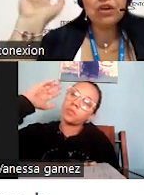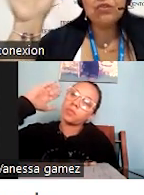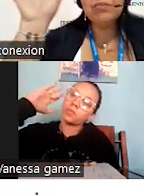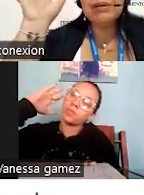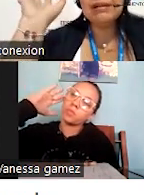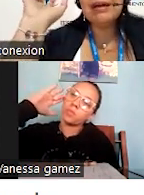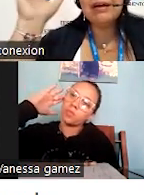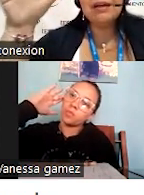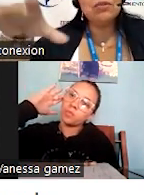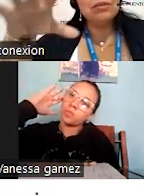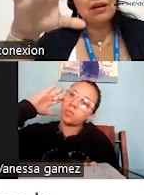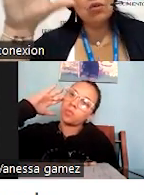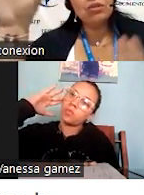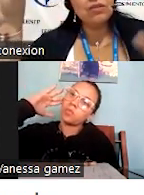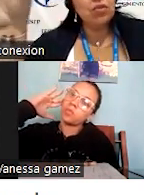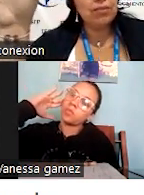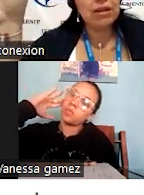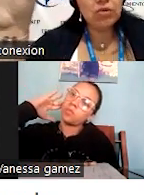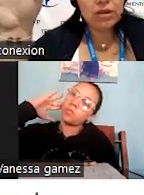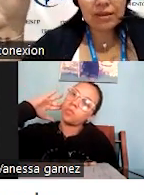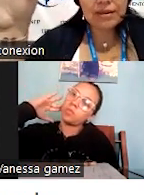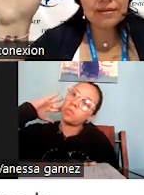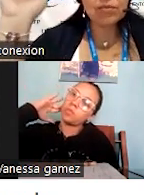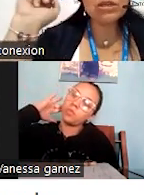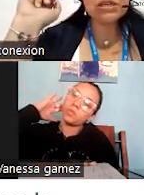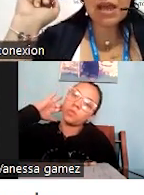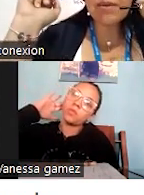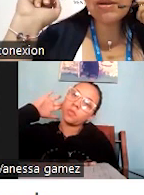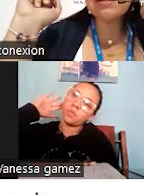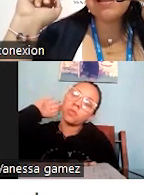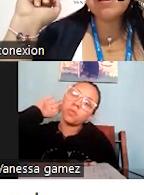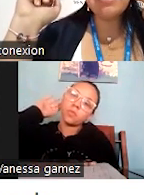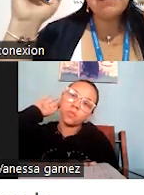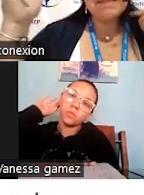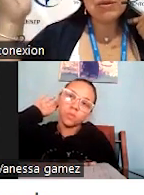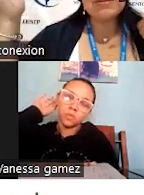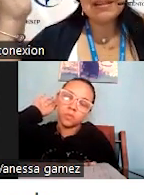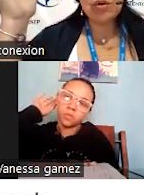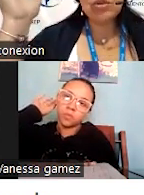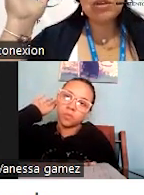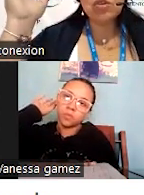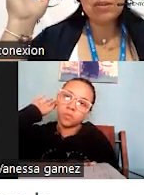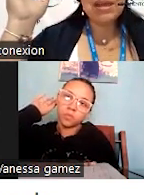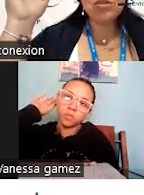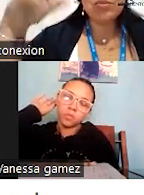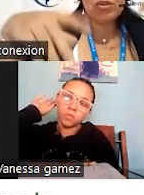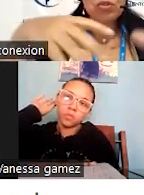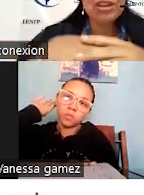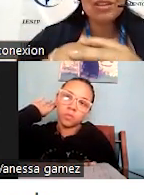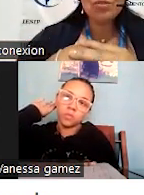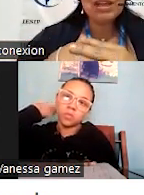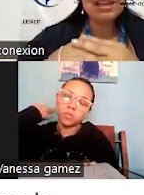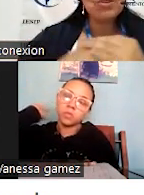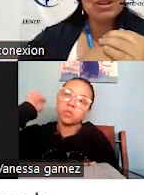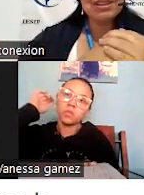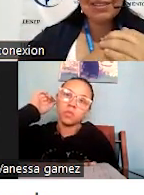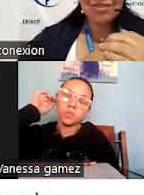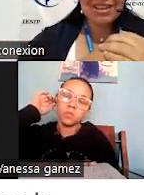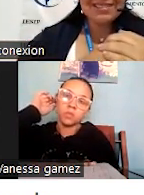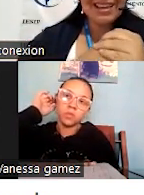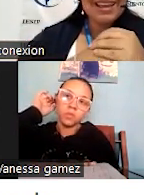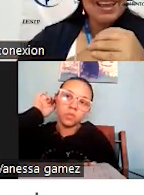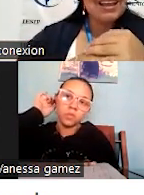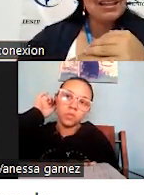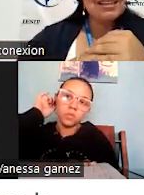Tamá. Ustedes fueron para allá, eso está en acondicionamiento. Ahorita está muy chévere y tal, pero está en acondicionamiento. Pero entonces resulta que hay un